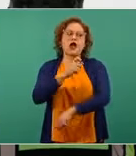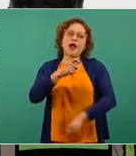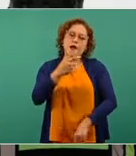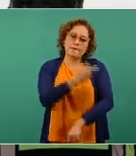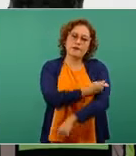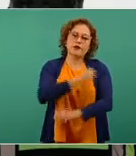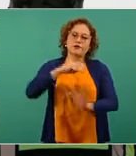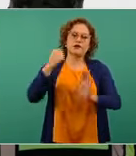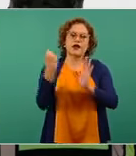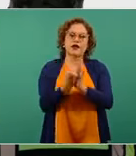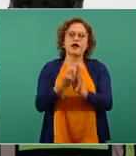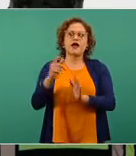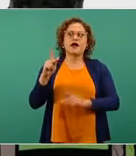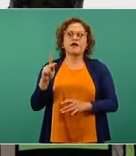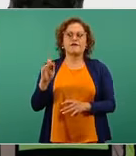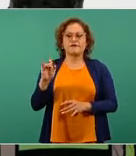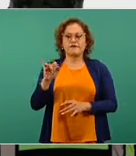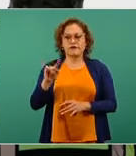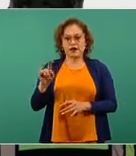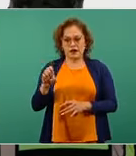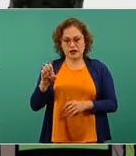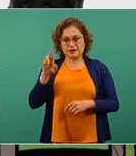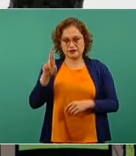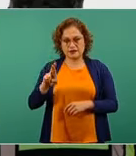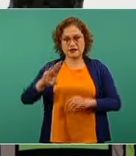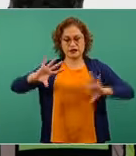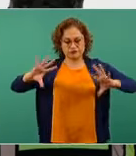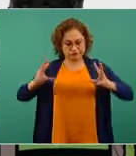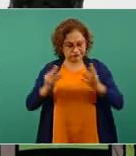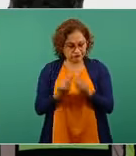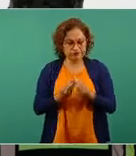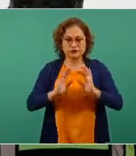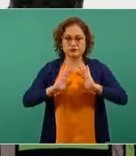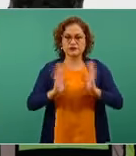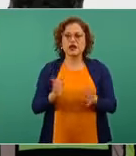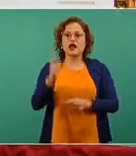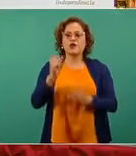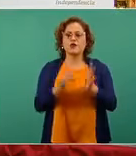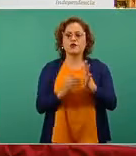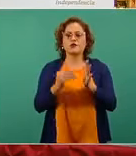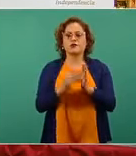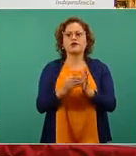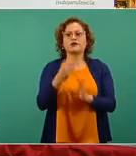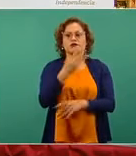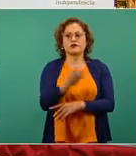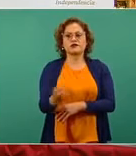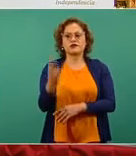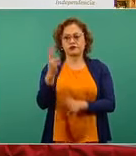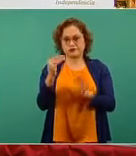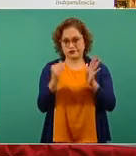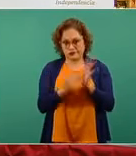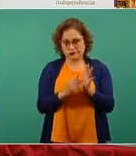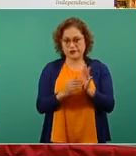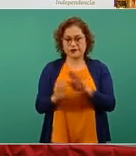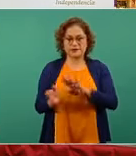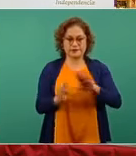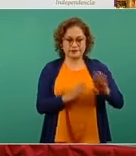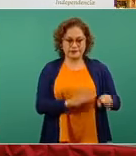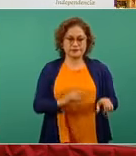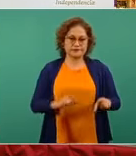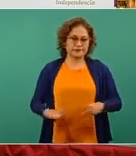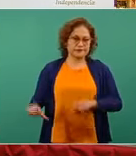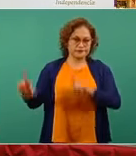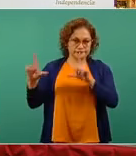los embarques de esta semana, que suman un millón 302 mil, la siguiente por favor, 600